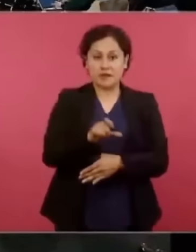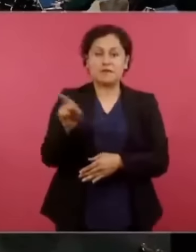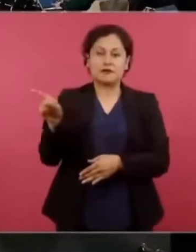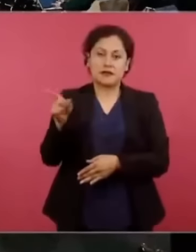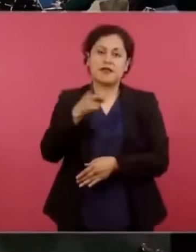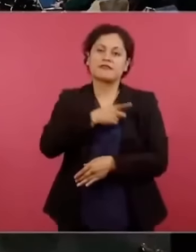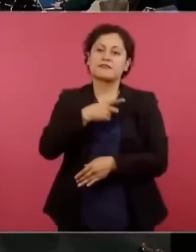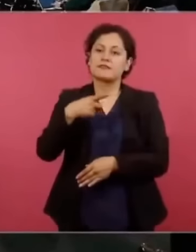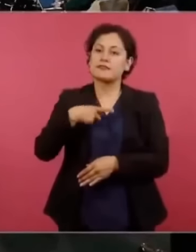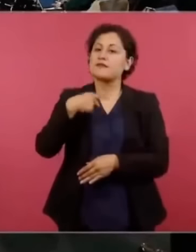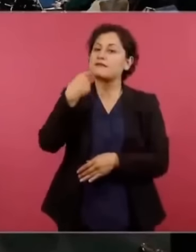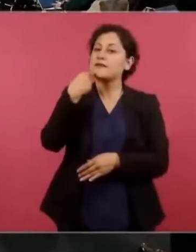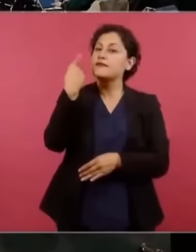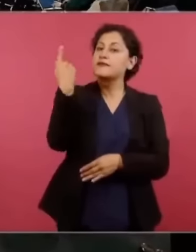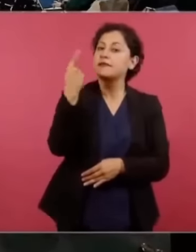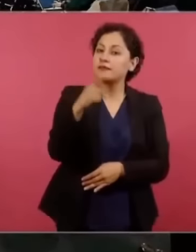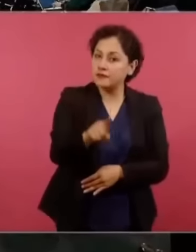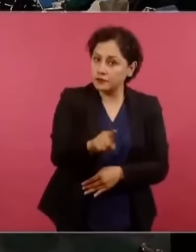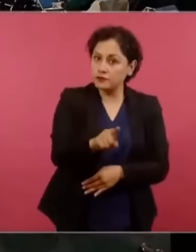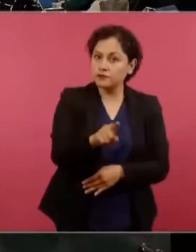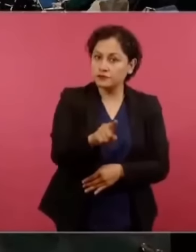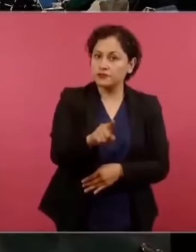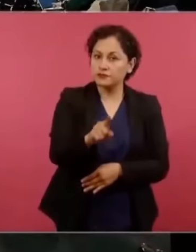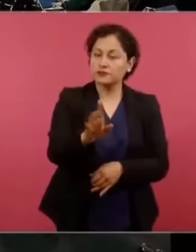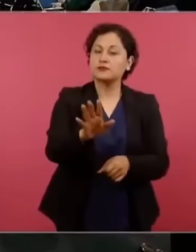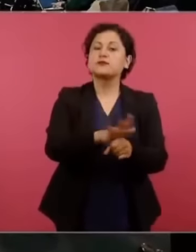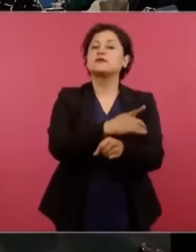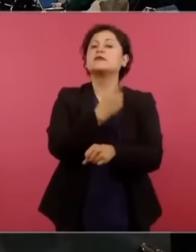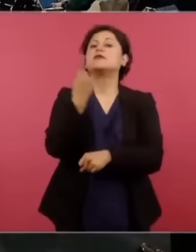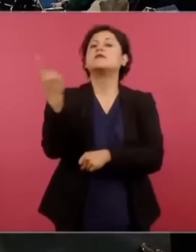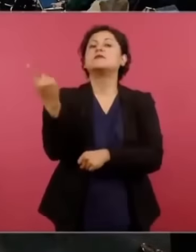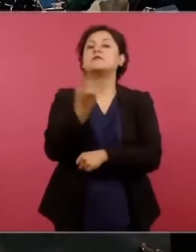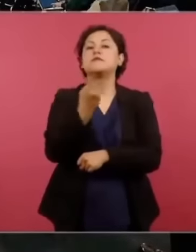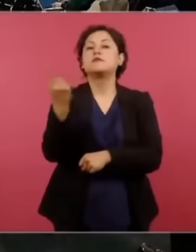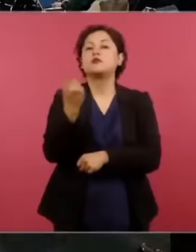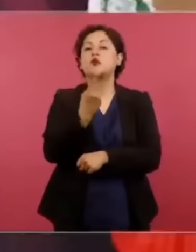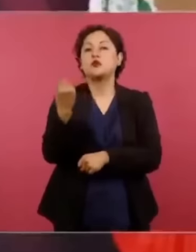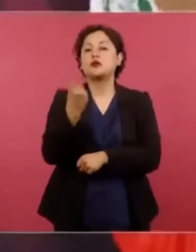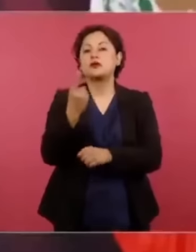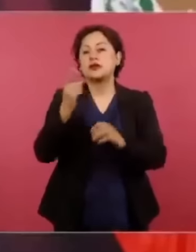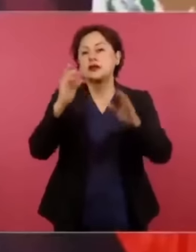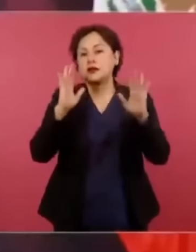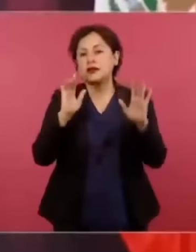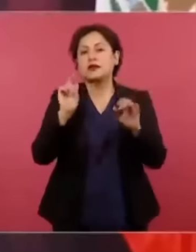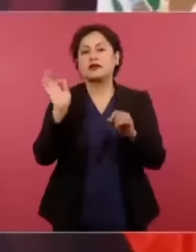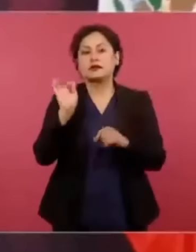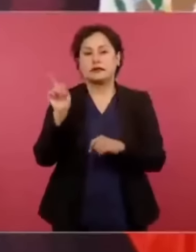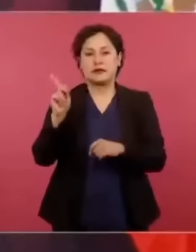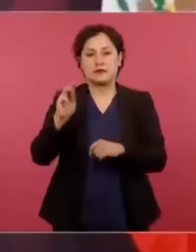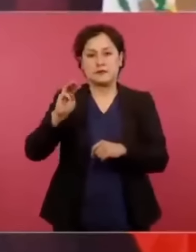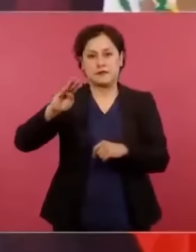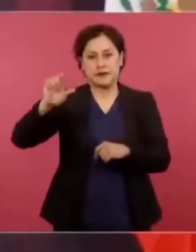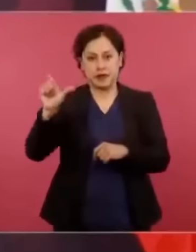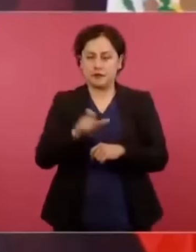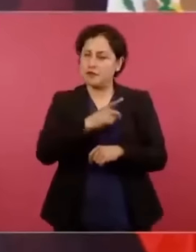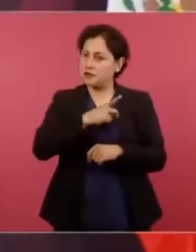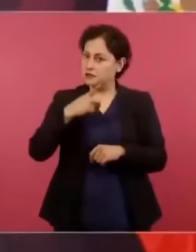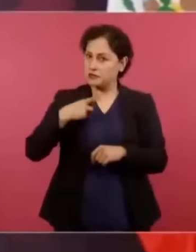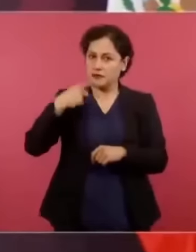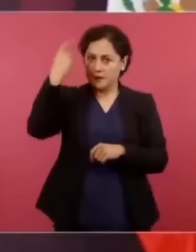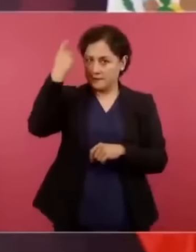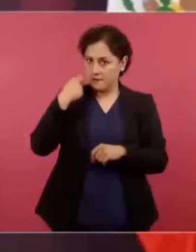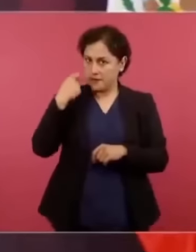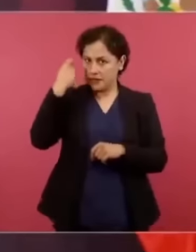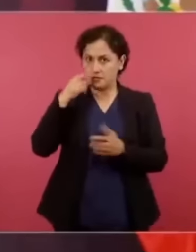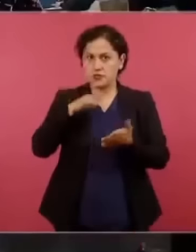pues iba a incumplir con su responsabilidad de no